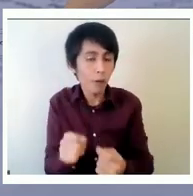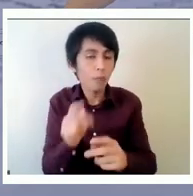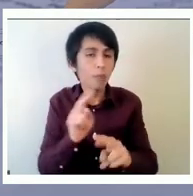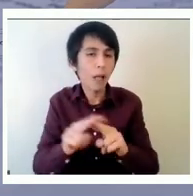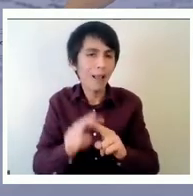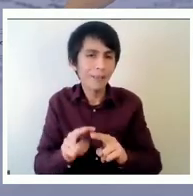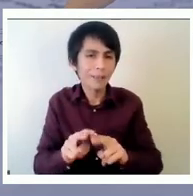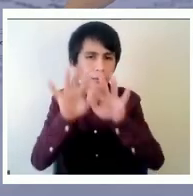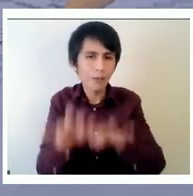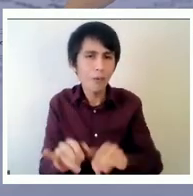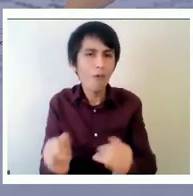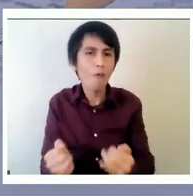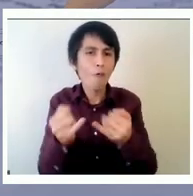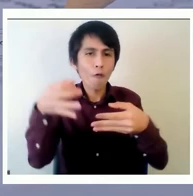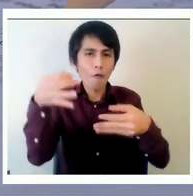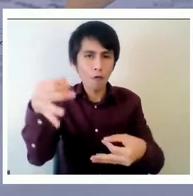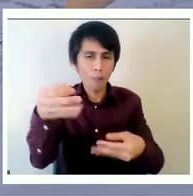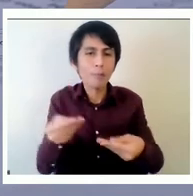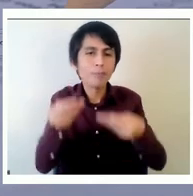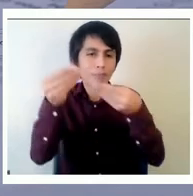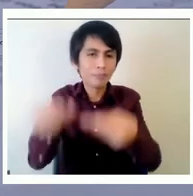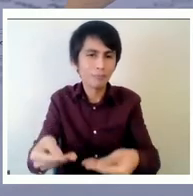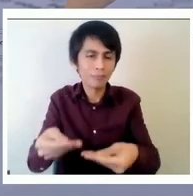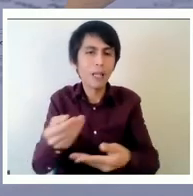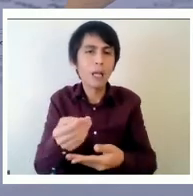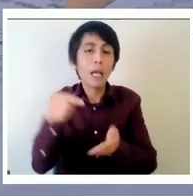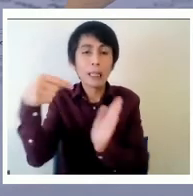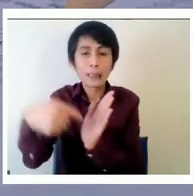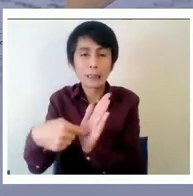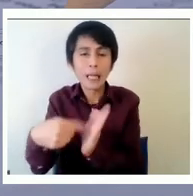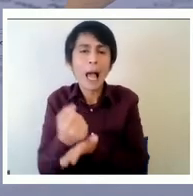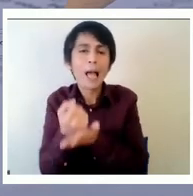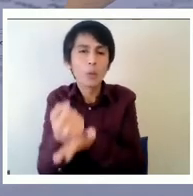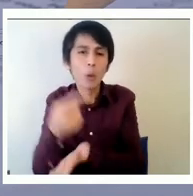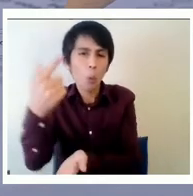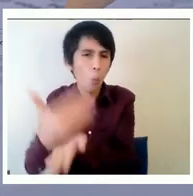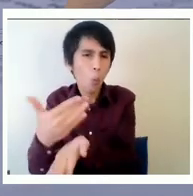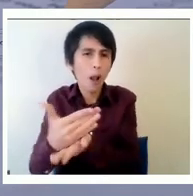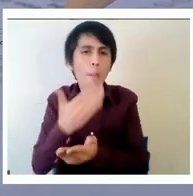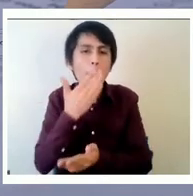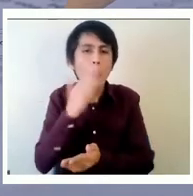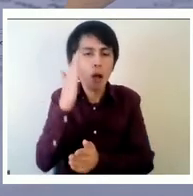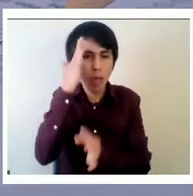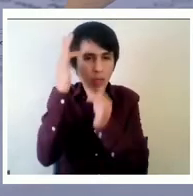establecimiento a la escuela a tomar decisiones en pro del mejoramiento